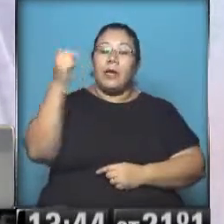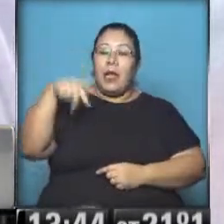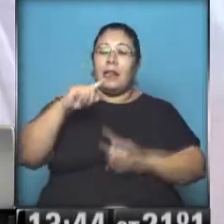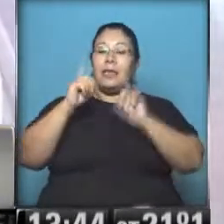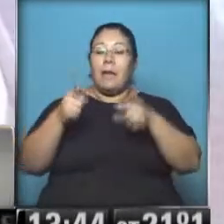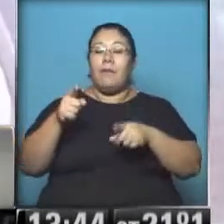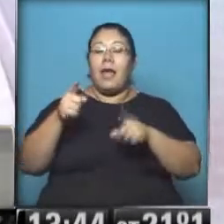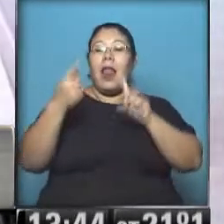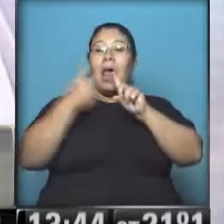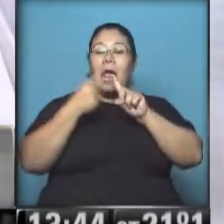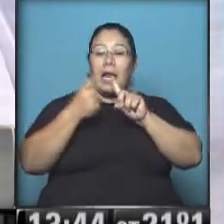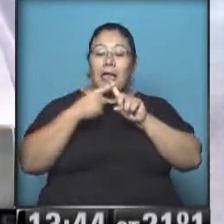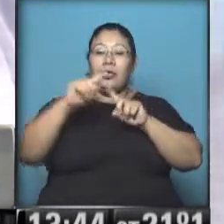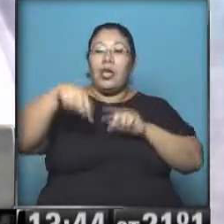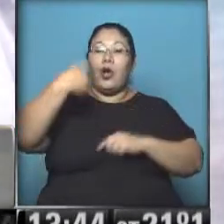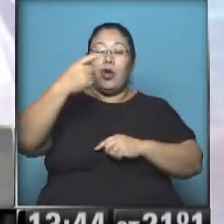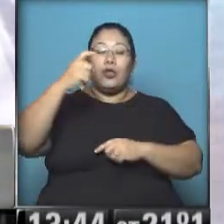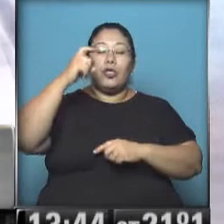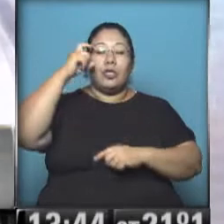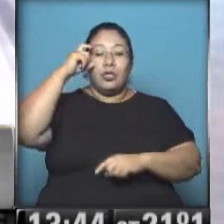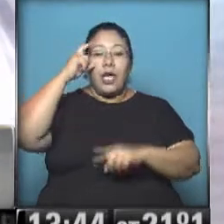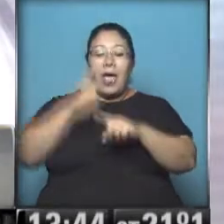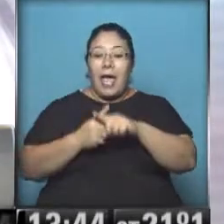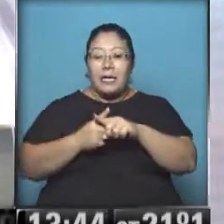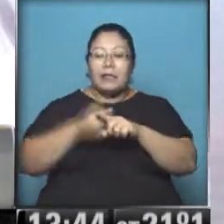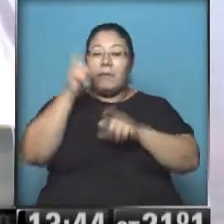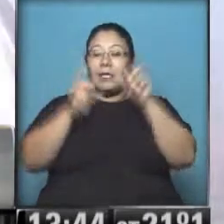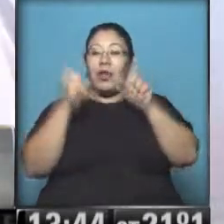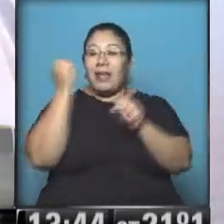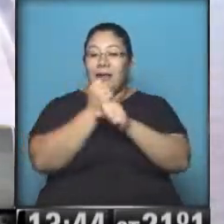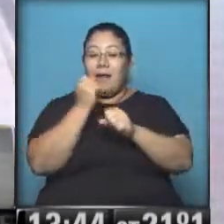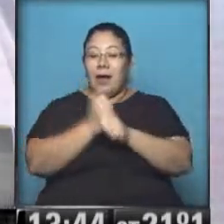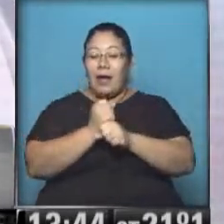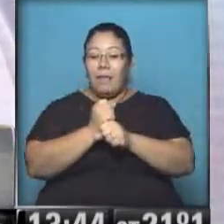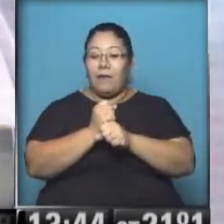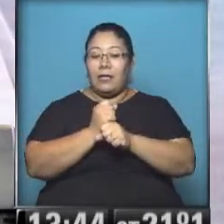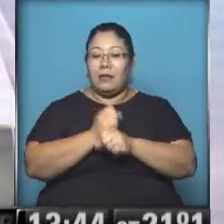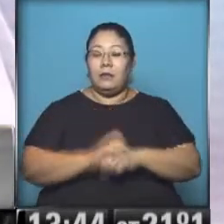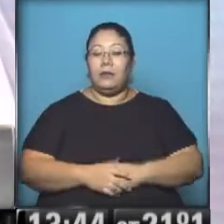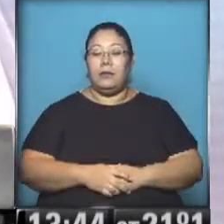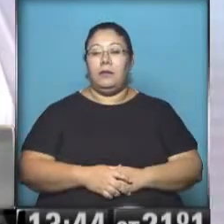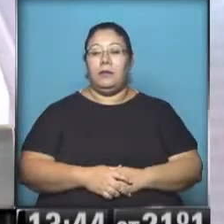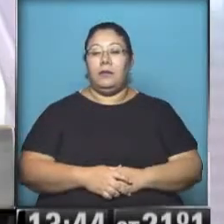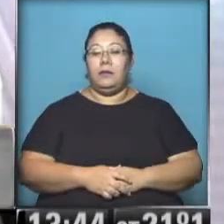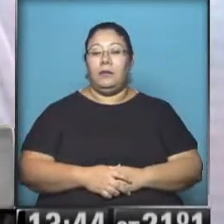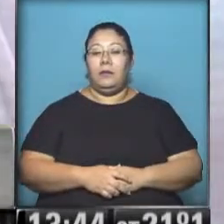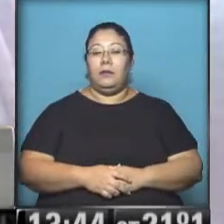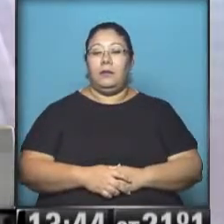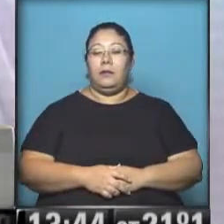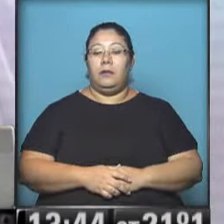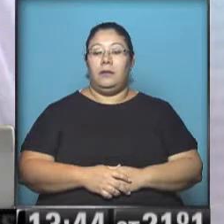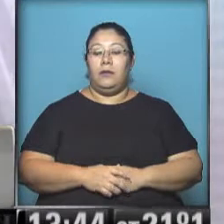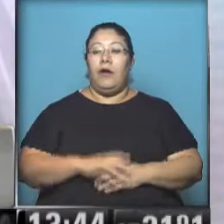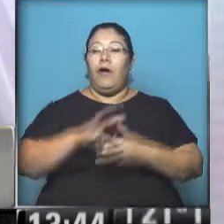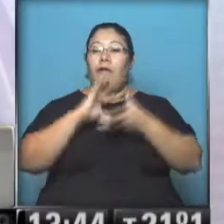uno de los agentes que fue desplazado en el mes de diciembre y que muchos involucran también con el tema de la